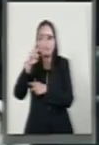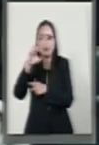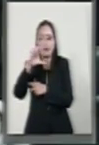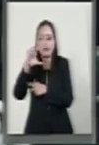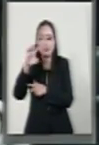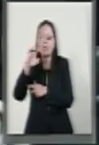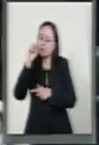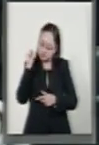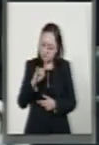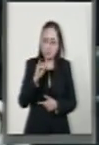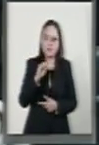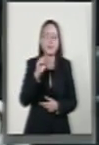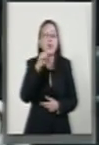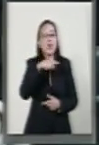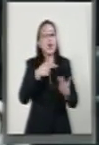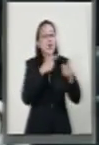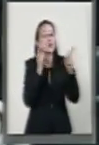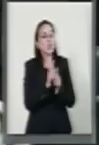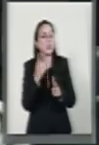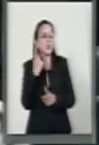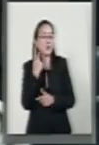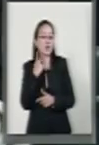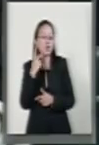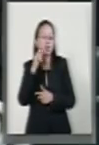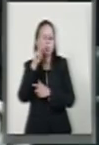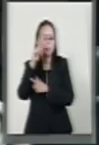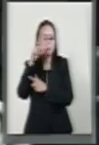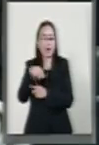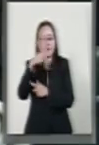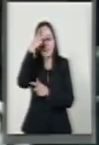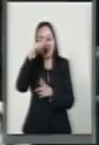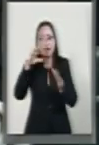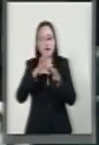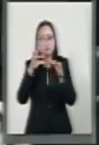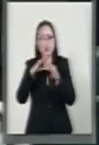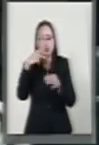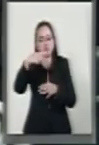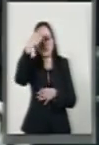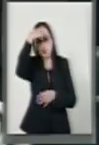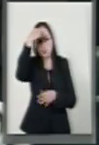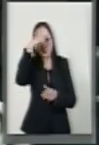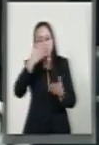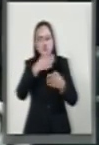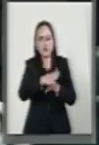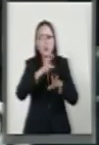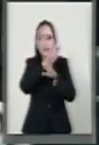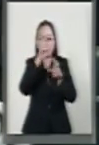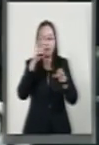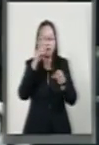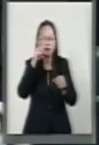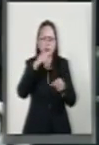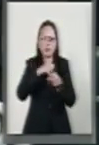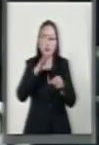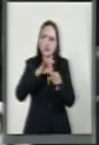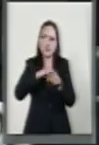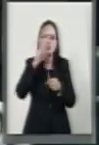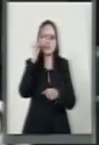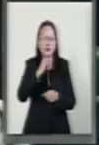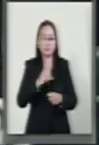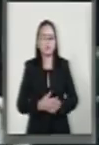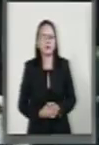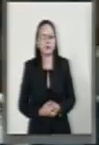Jorge Luis Lavalle Mauri, del Grupo Parlamentario del Partido de Acción Nacional, para exponer sus argumentos en favor del presente dictamen.